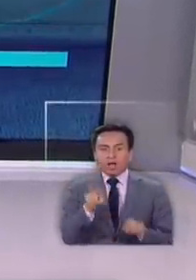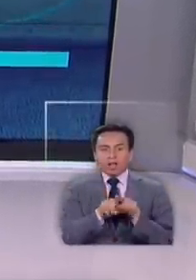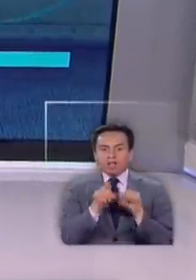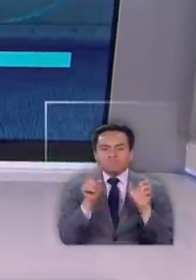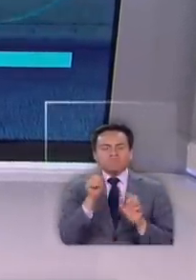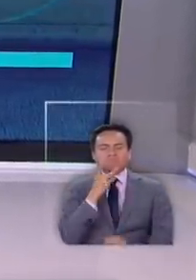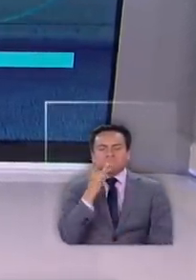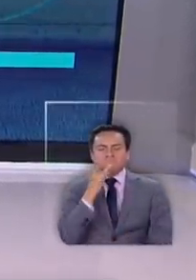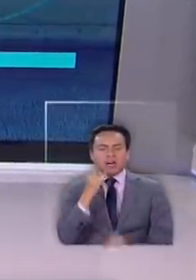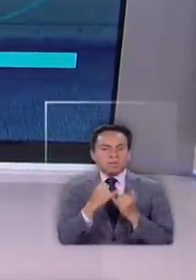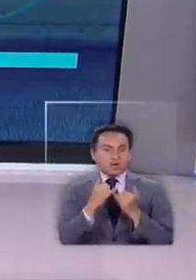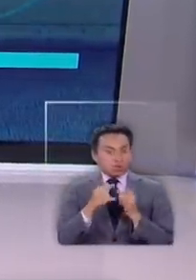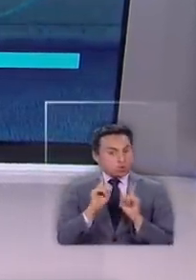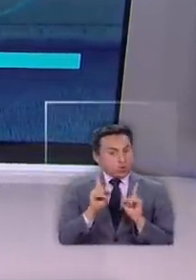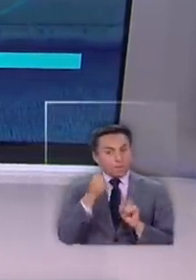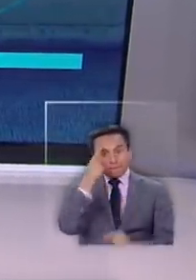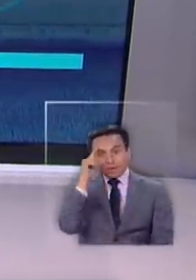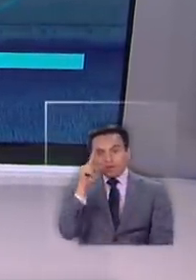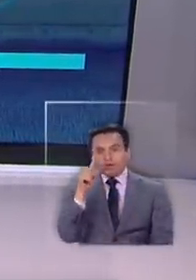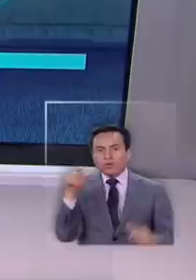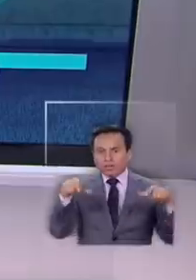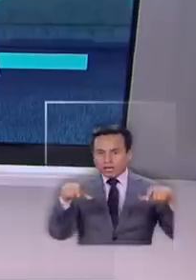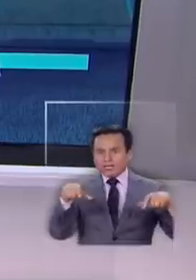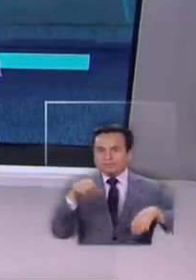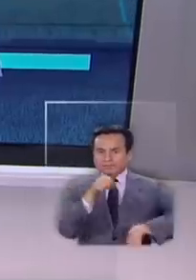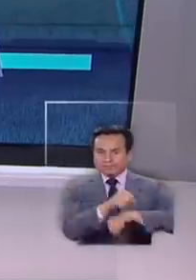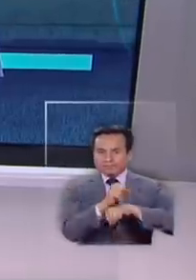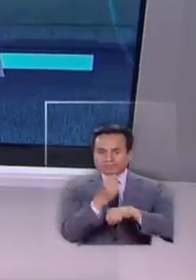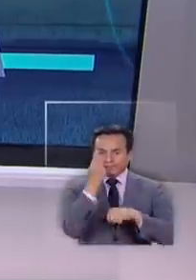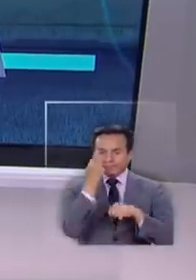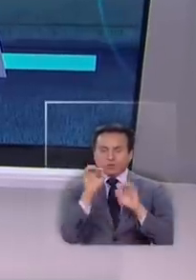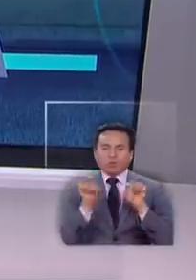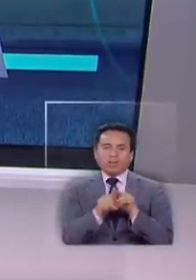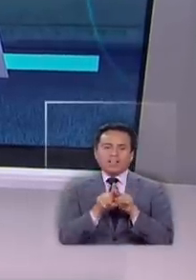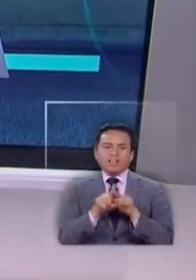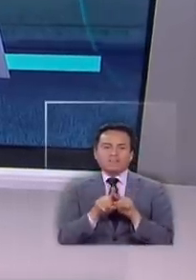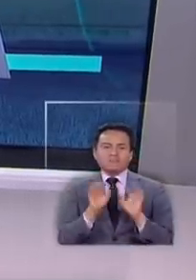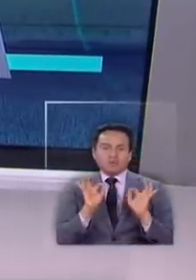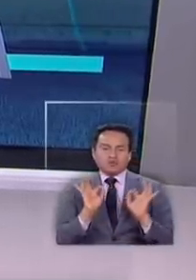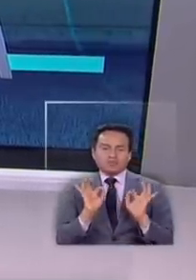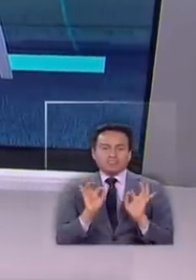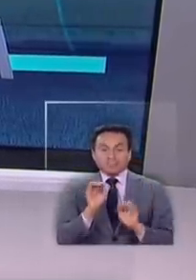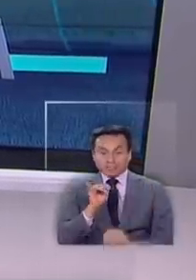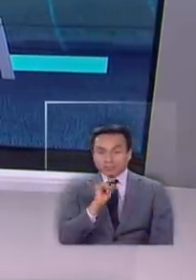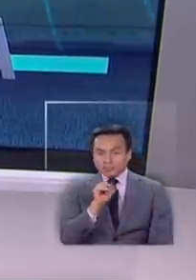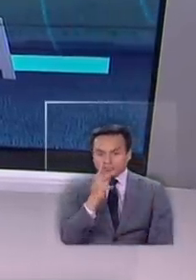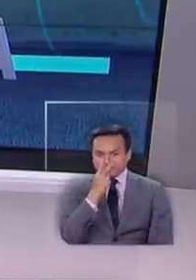íntimos amigos pero que en la cancha se entendieron como pocos ¿cierto?